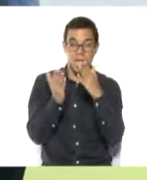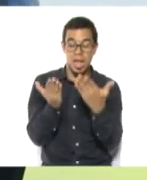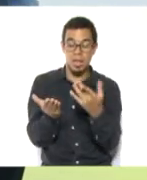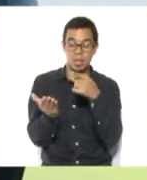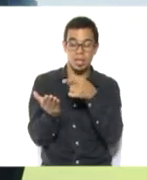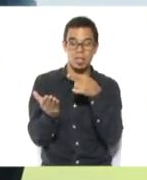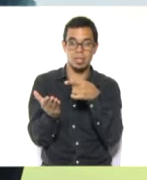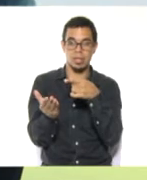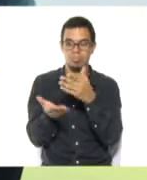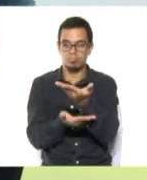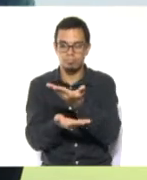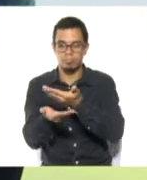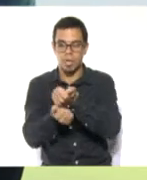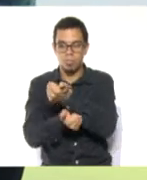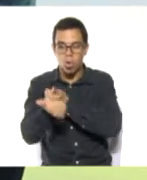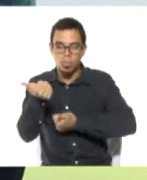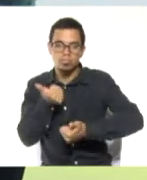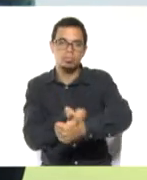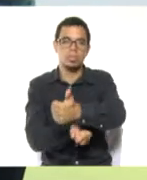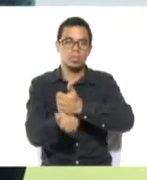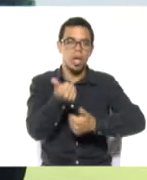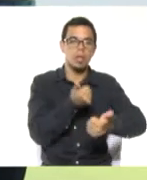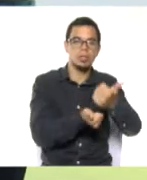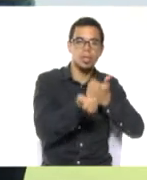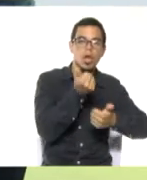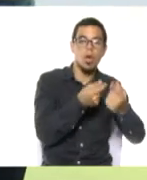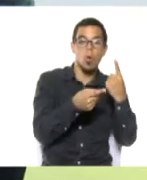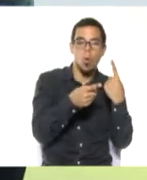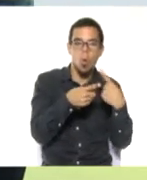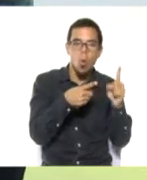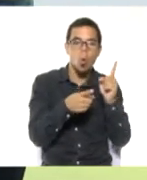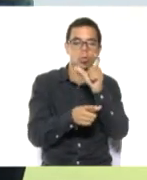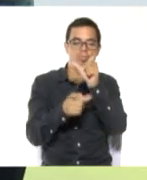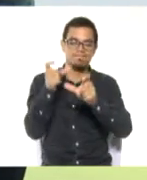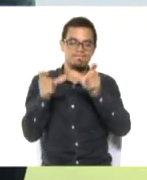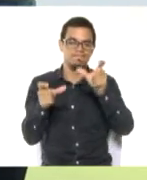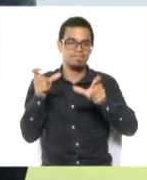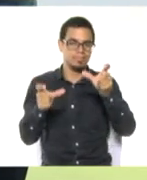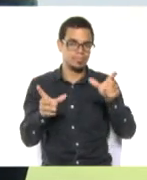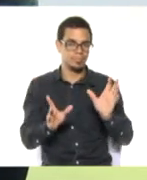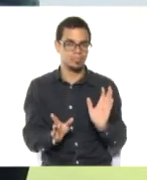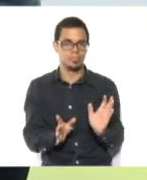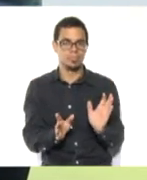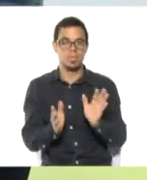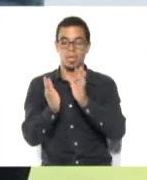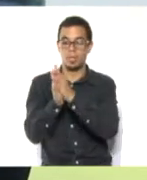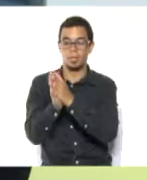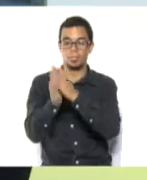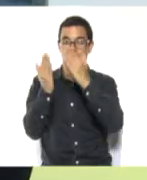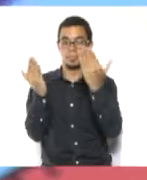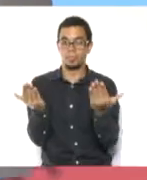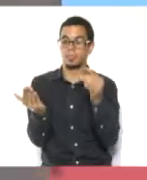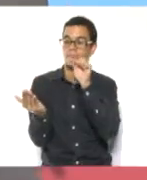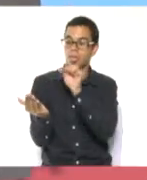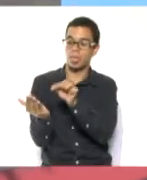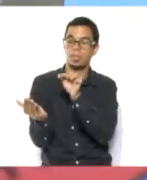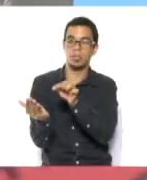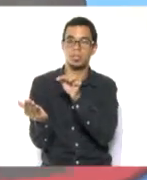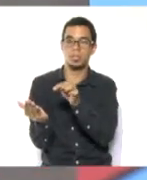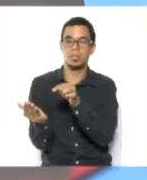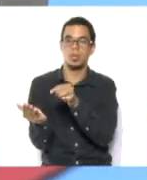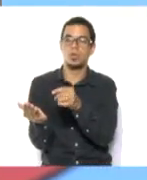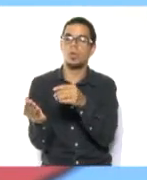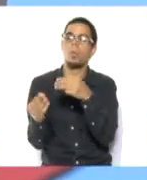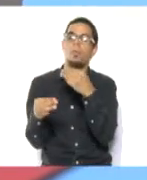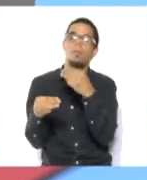familiares, también dentro de ellas le podemos escribir un mensaje hermoso. Por ejemplo, el día de hoy les trajimos,